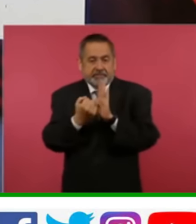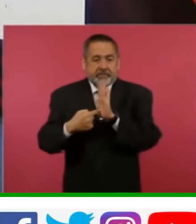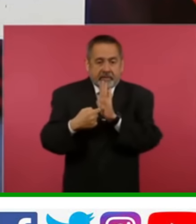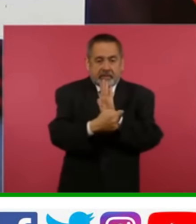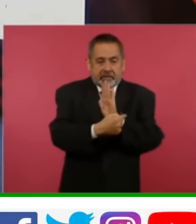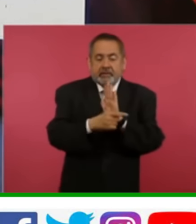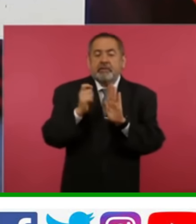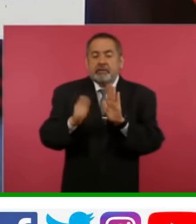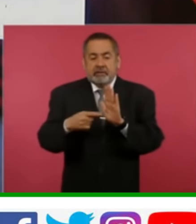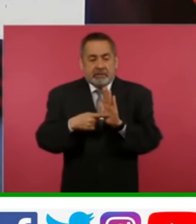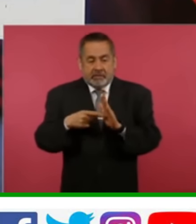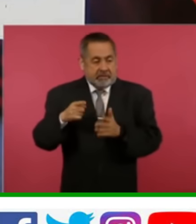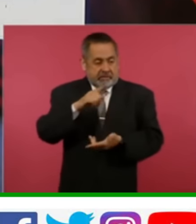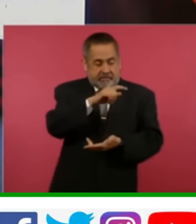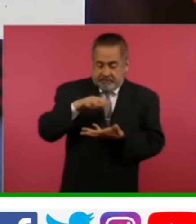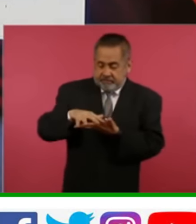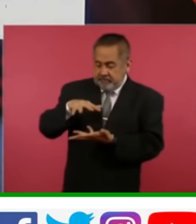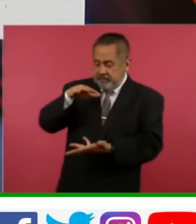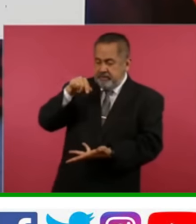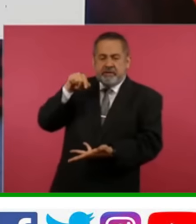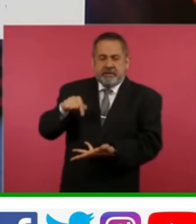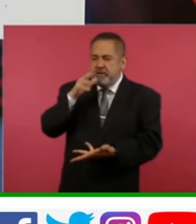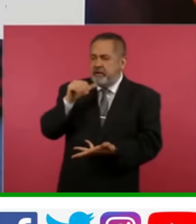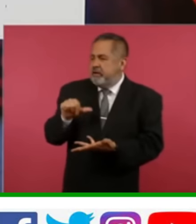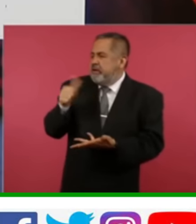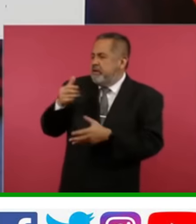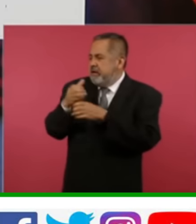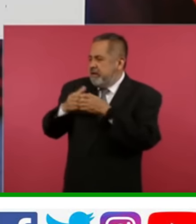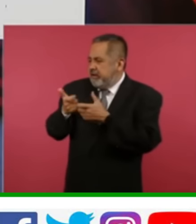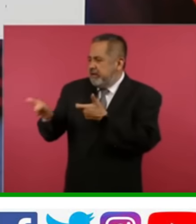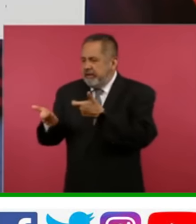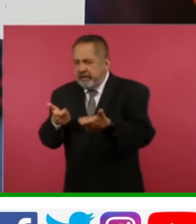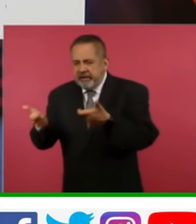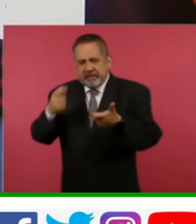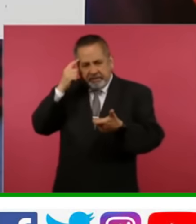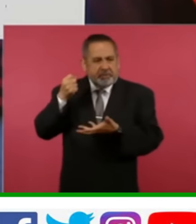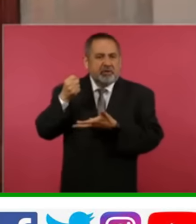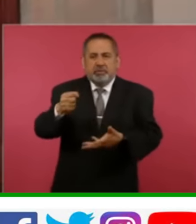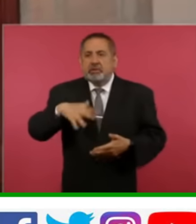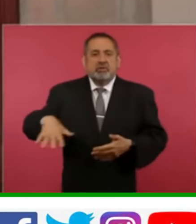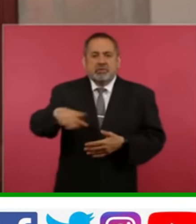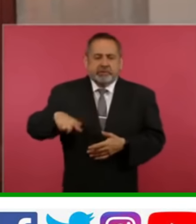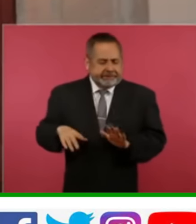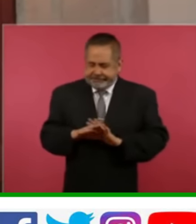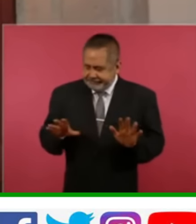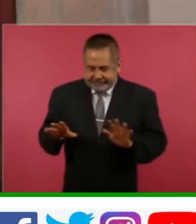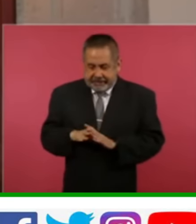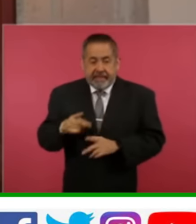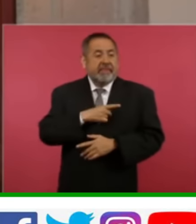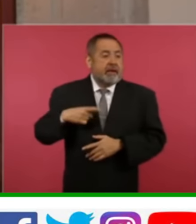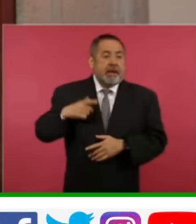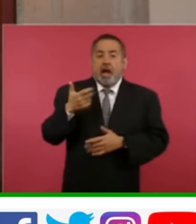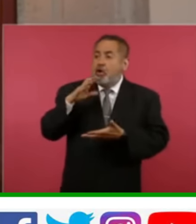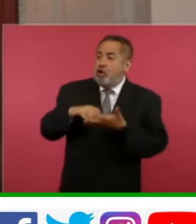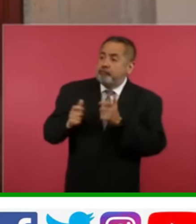fondo y el recurso que está ahí no podrá ser utilizado para el equilibrio presupuestario, es decir, para financiar un déficit público, tampoco podrá ser